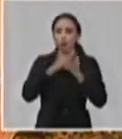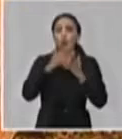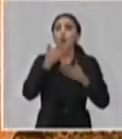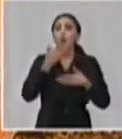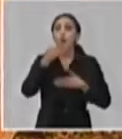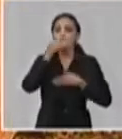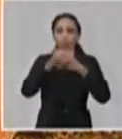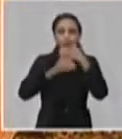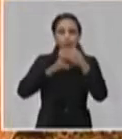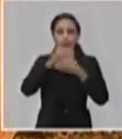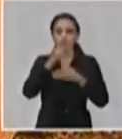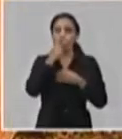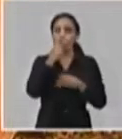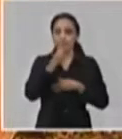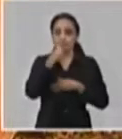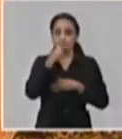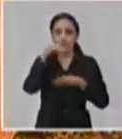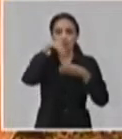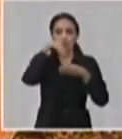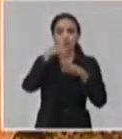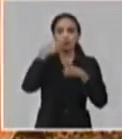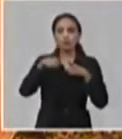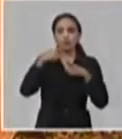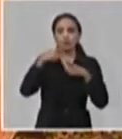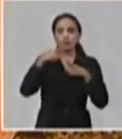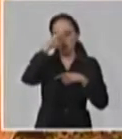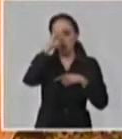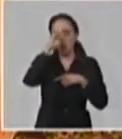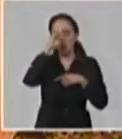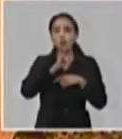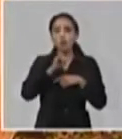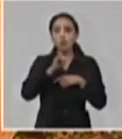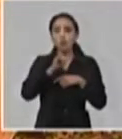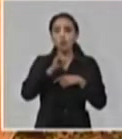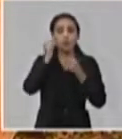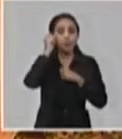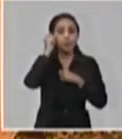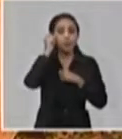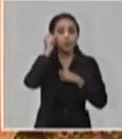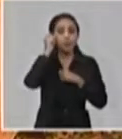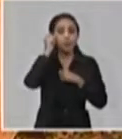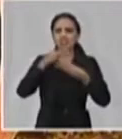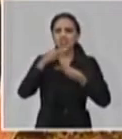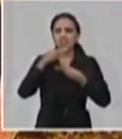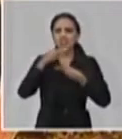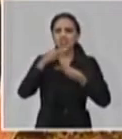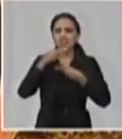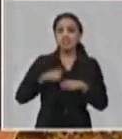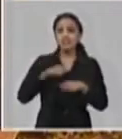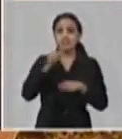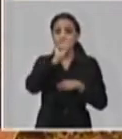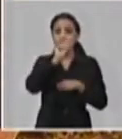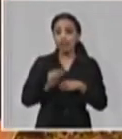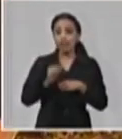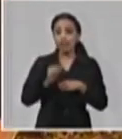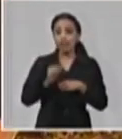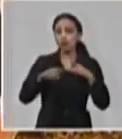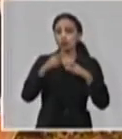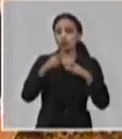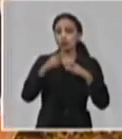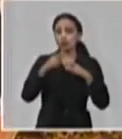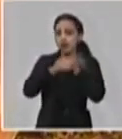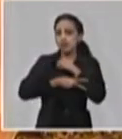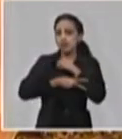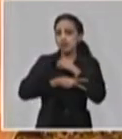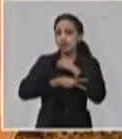Y en los protocolos están los productos cubanos, pero están también las mejores experiencias de lo que ha estado pasando en China, en Italia y en otros